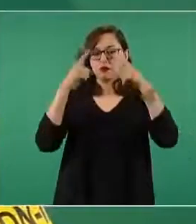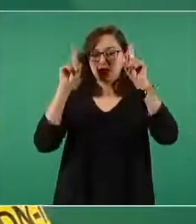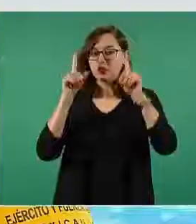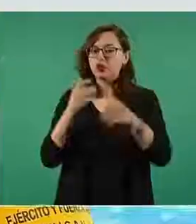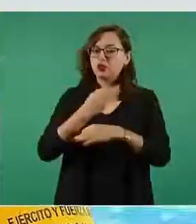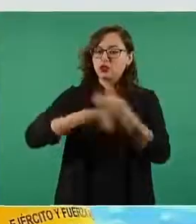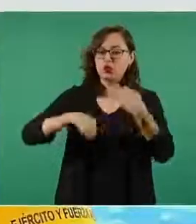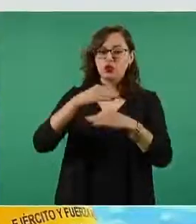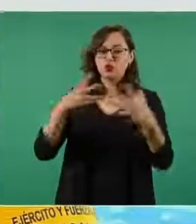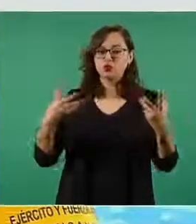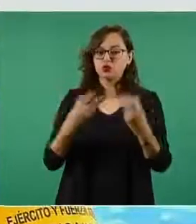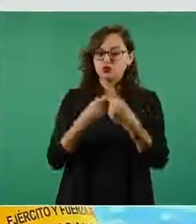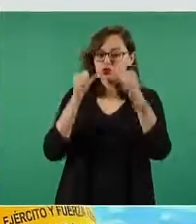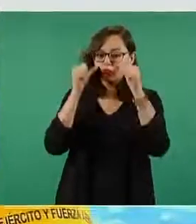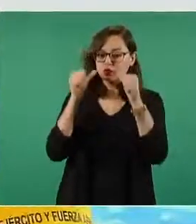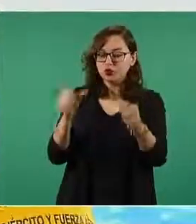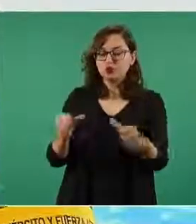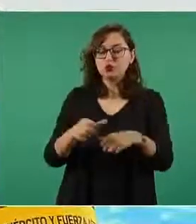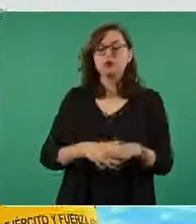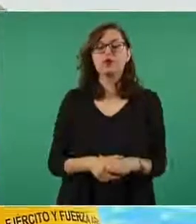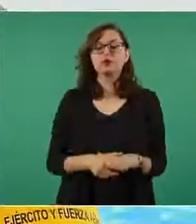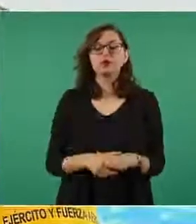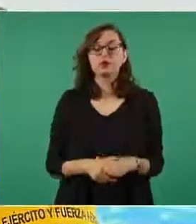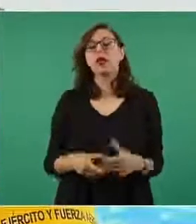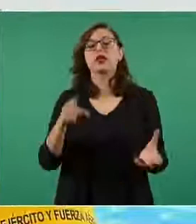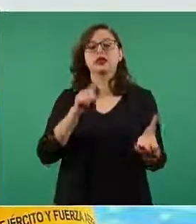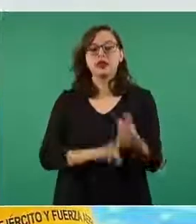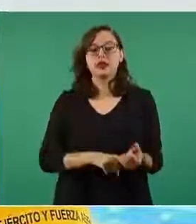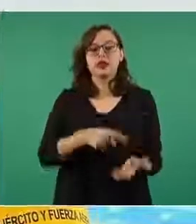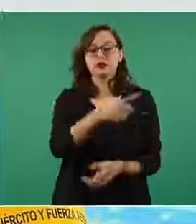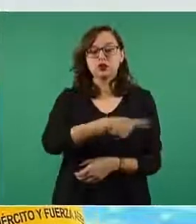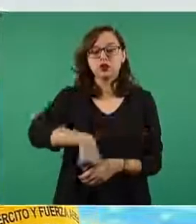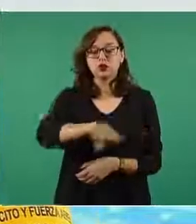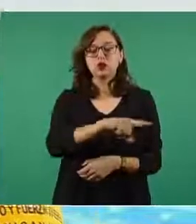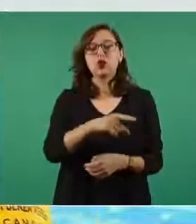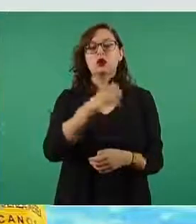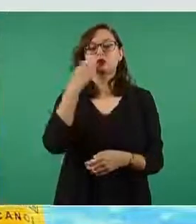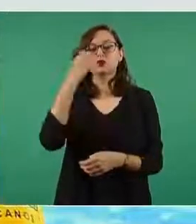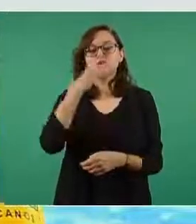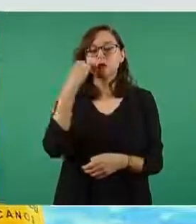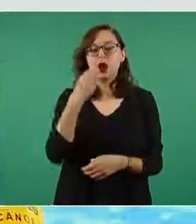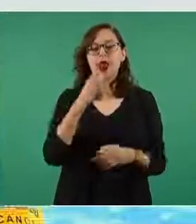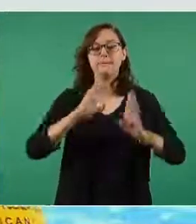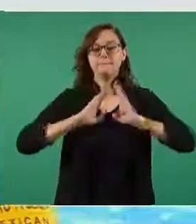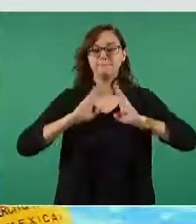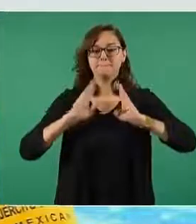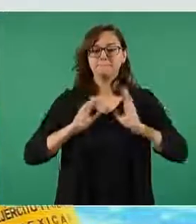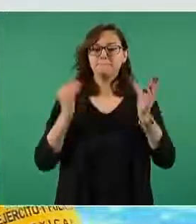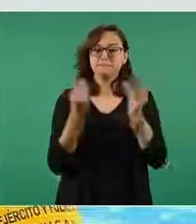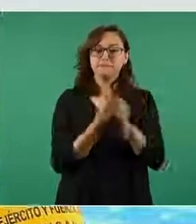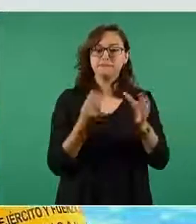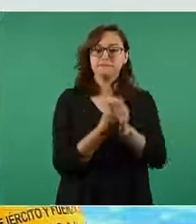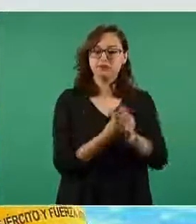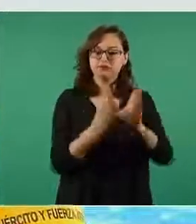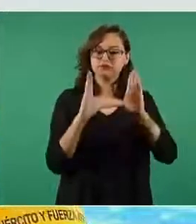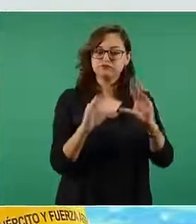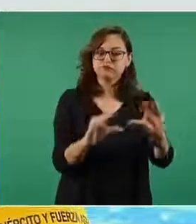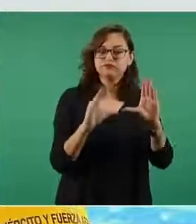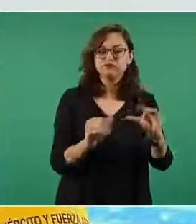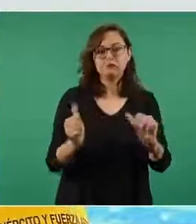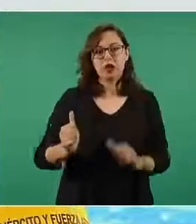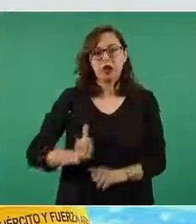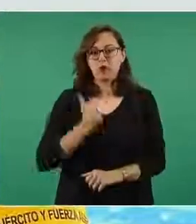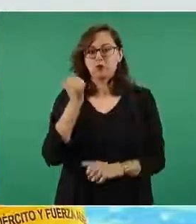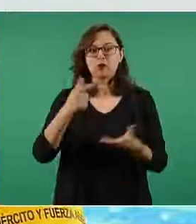alberga planteles militares donde se adiestra personal militar de forma realista aprovechando las